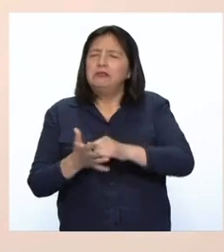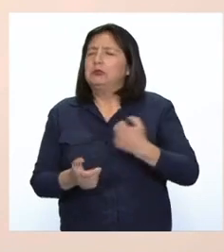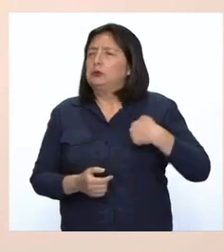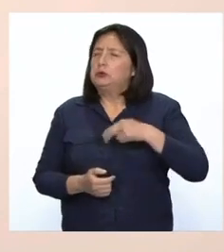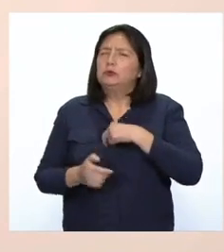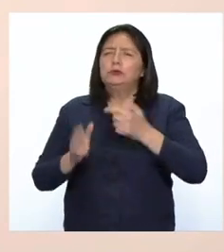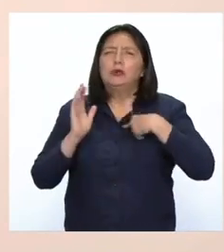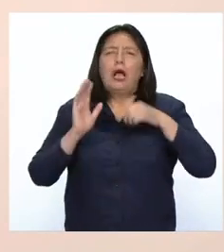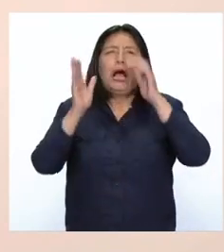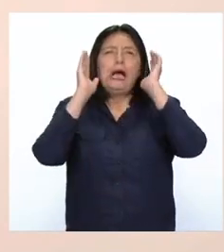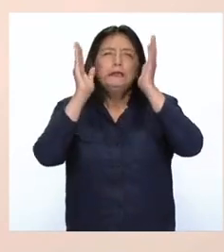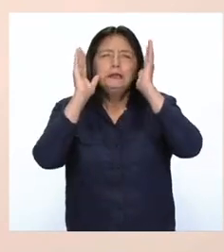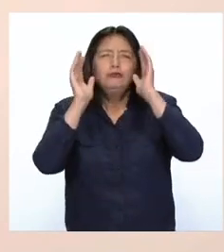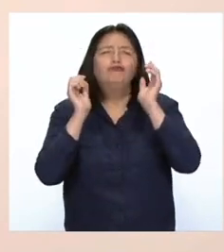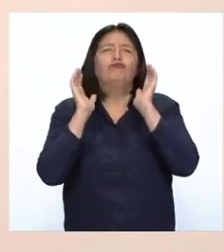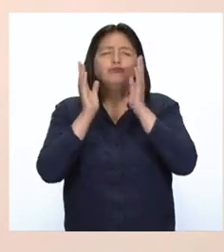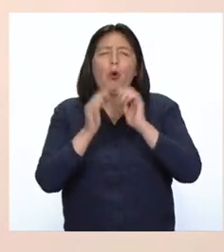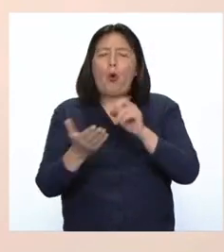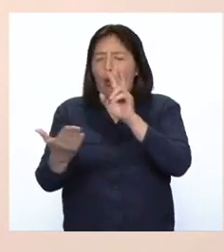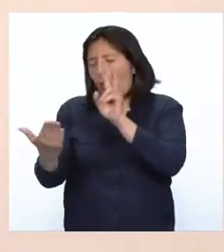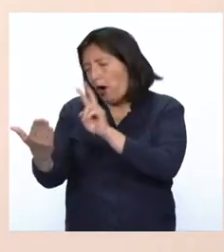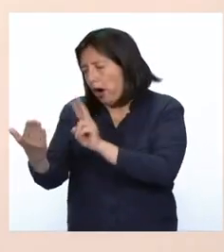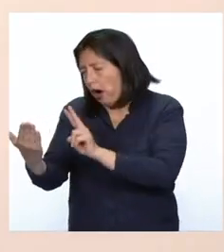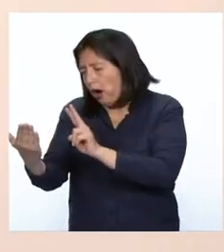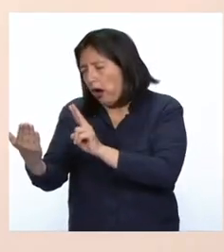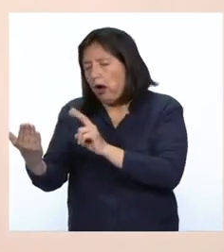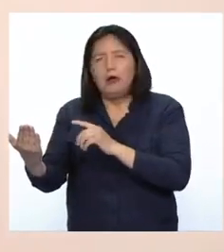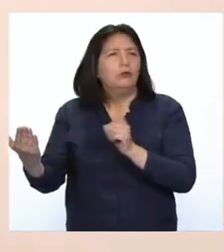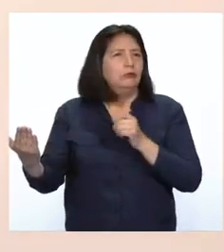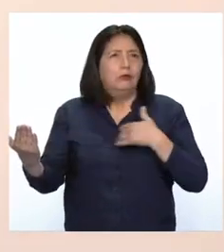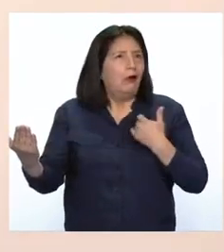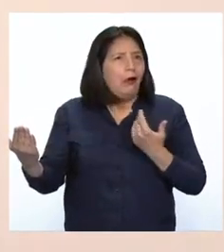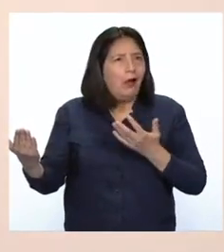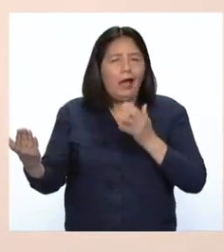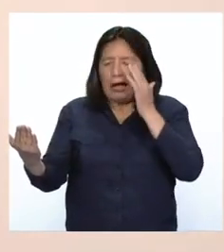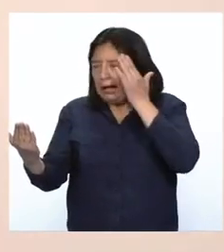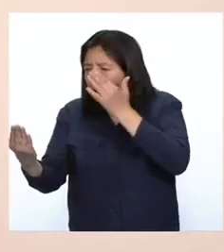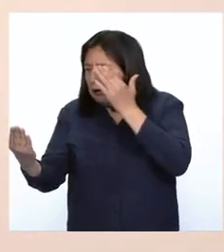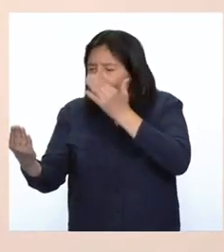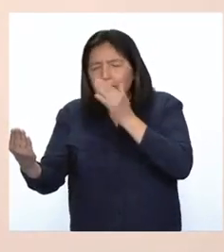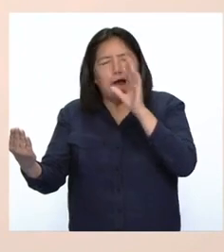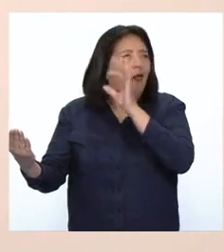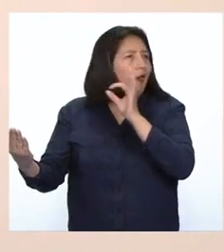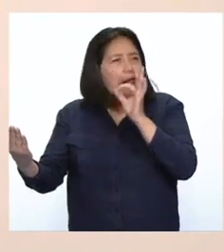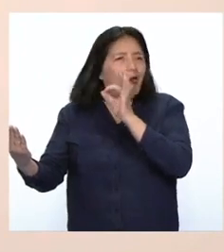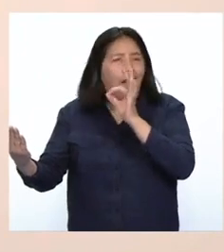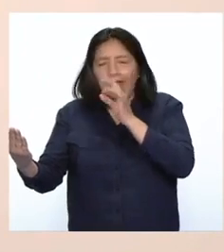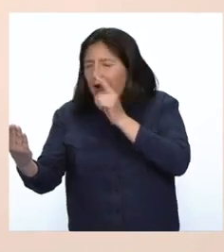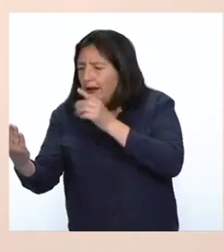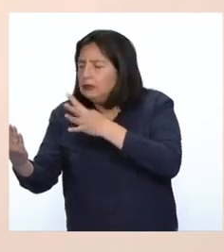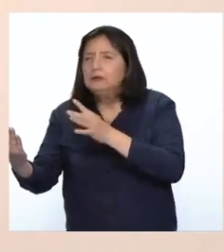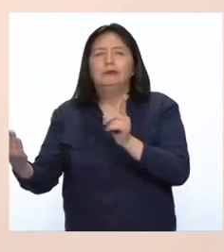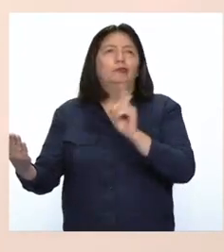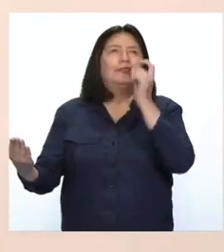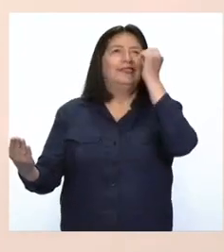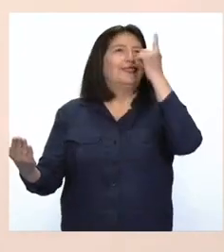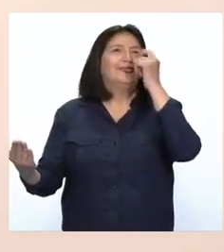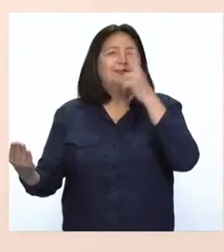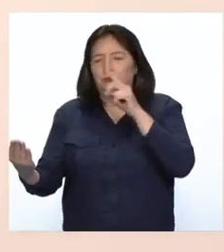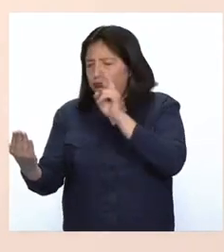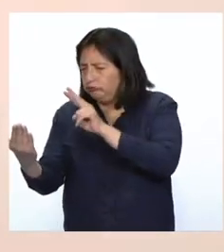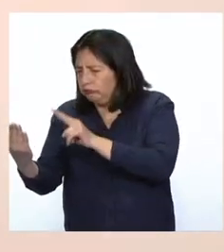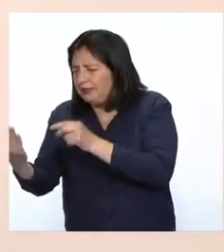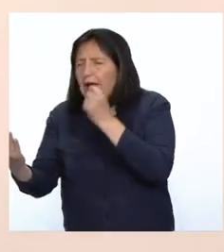atentos a algo o leer, no podemos prestar mucha atención y no comprendemos bien lo que